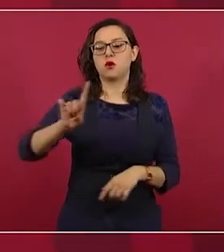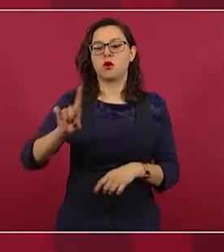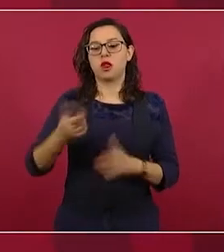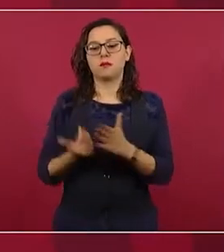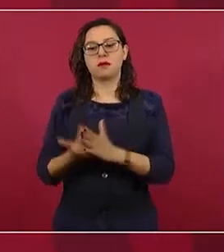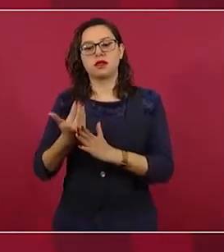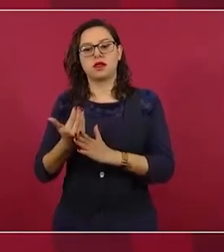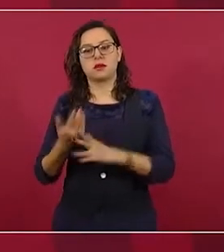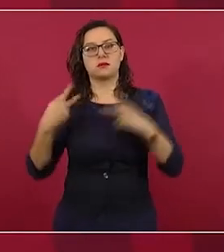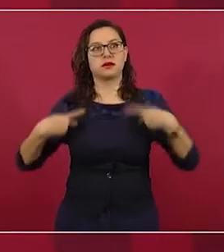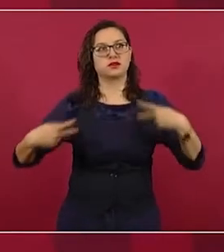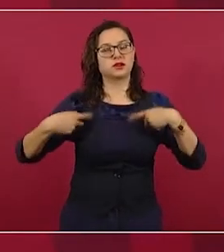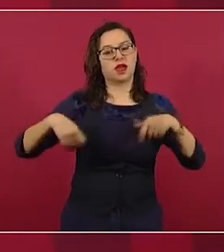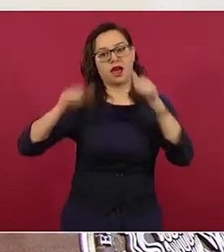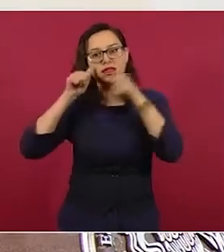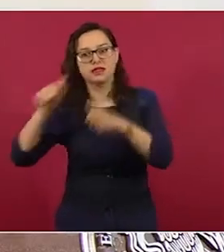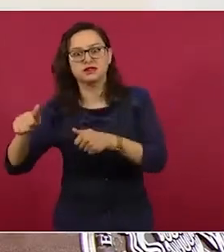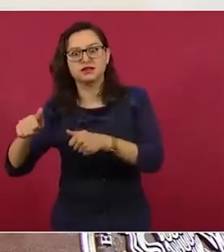O sea,